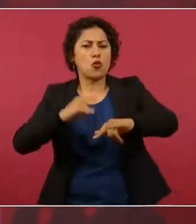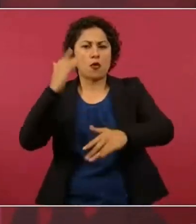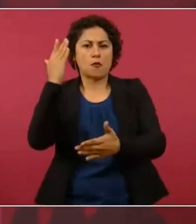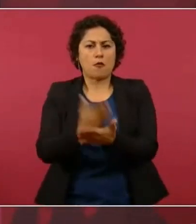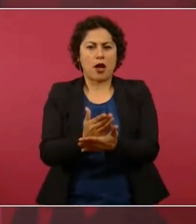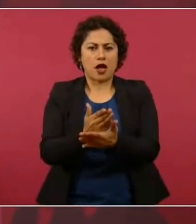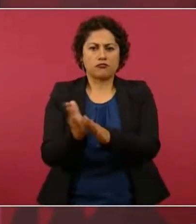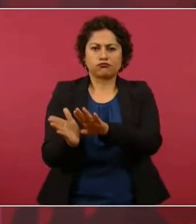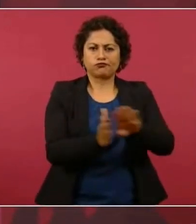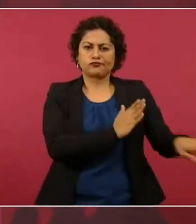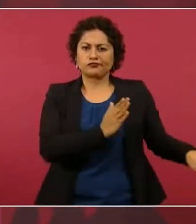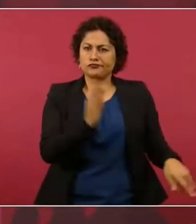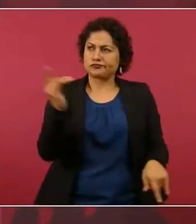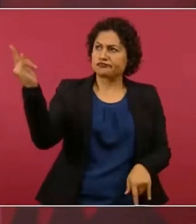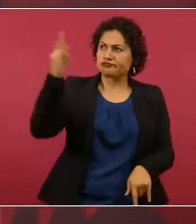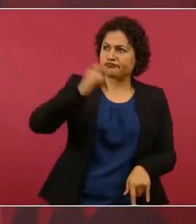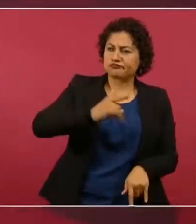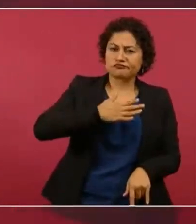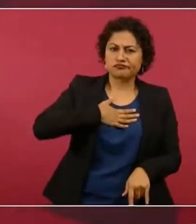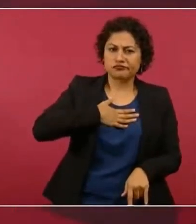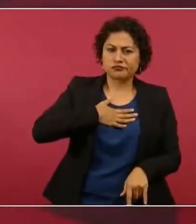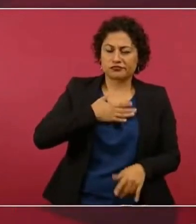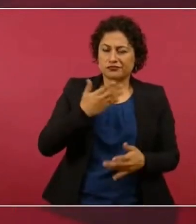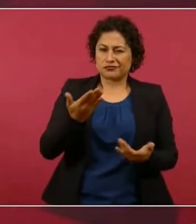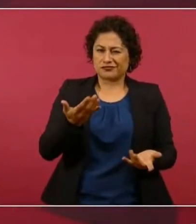y que ellos no lo sabían